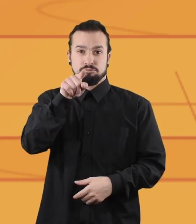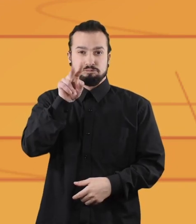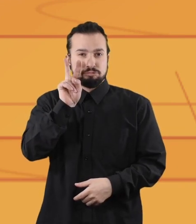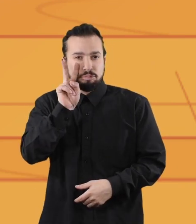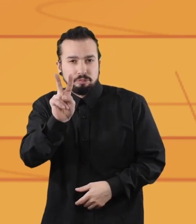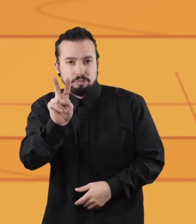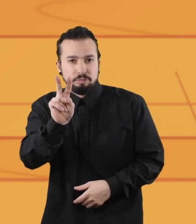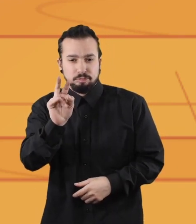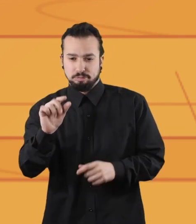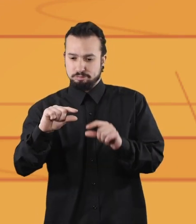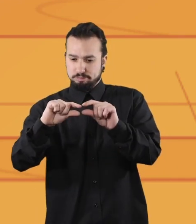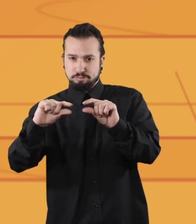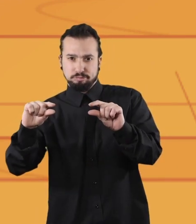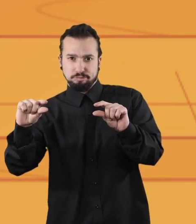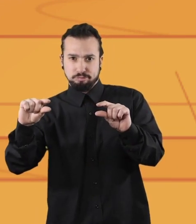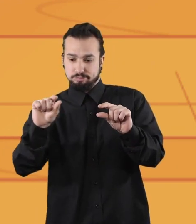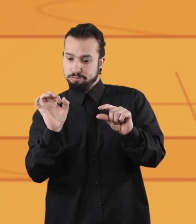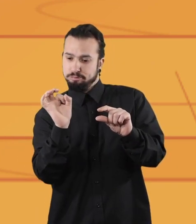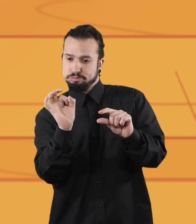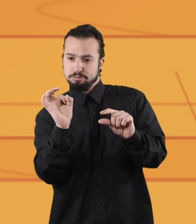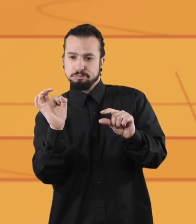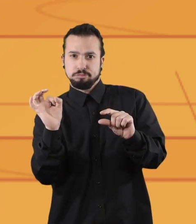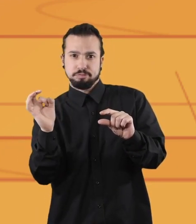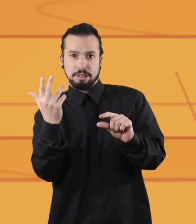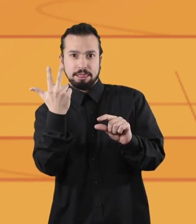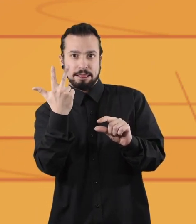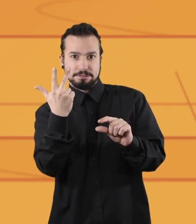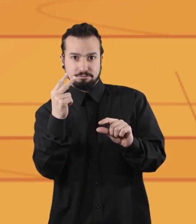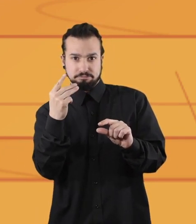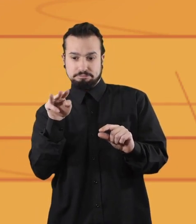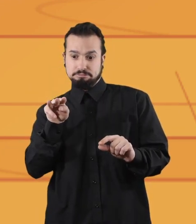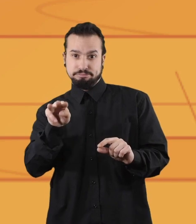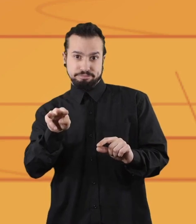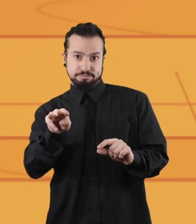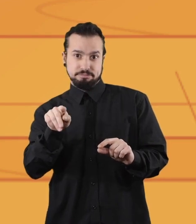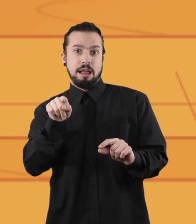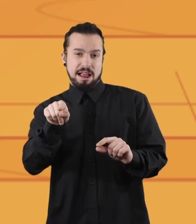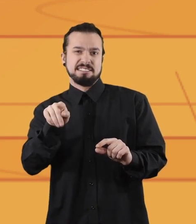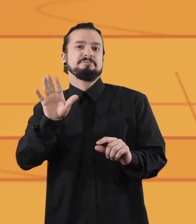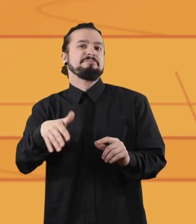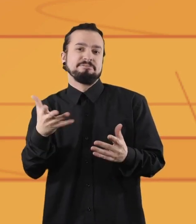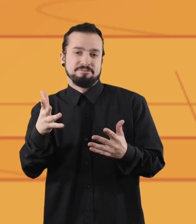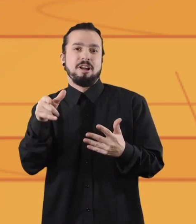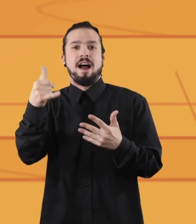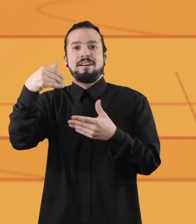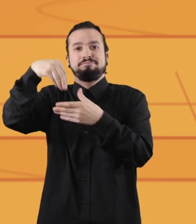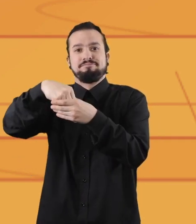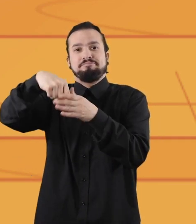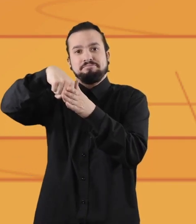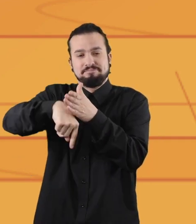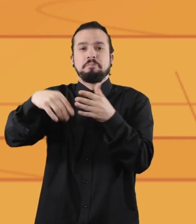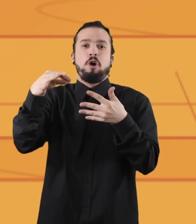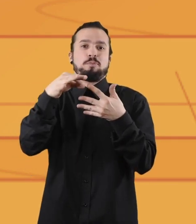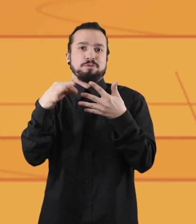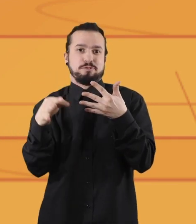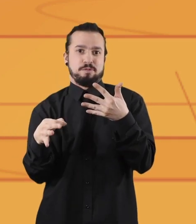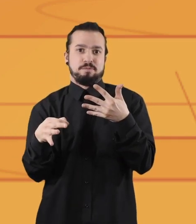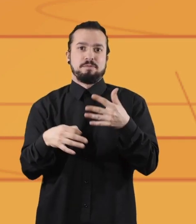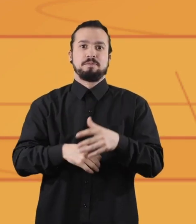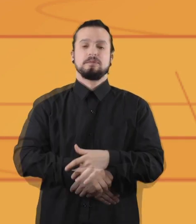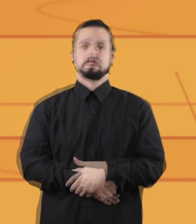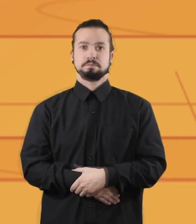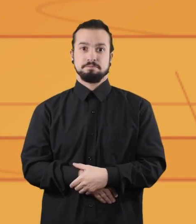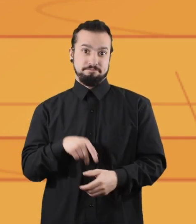Luego encontrarás el botón de opciones representado por tres puntos. Allí encontrarás el chat donde